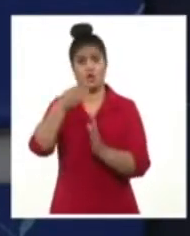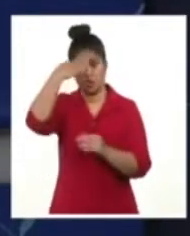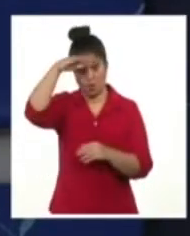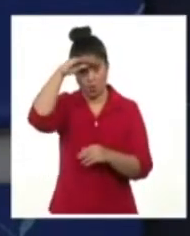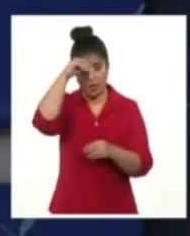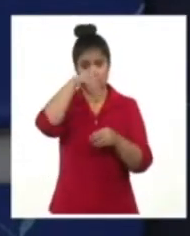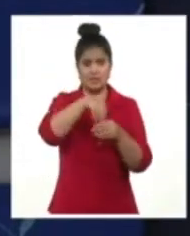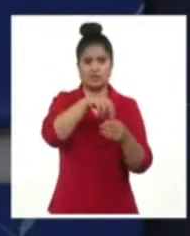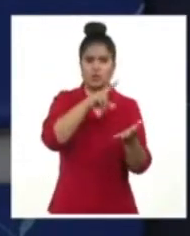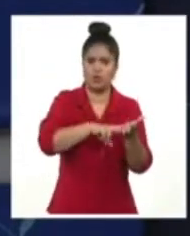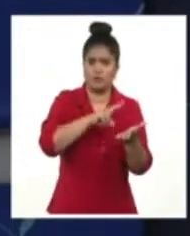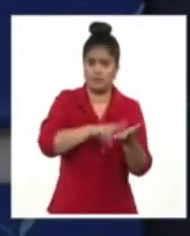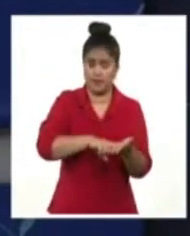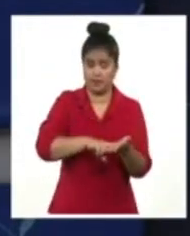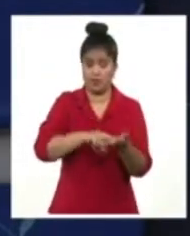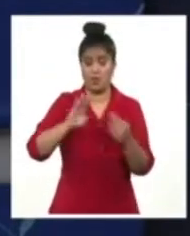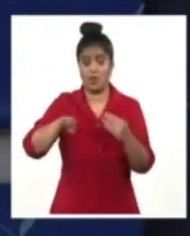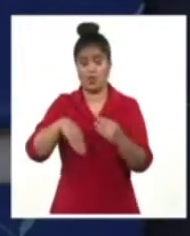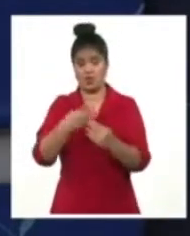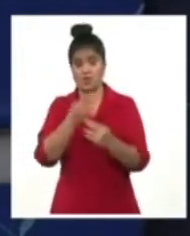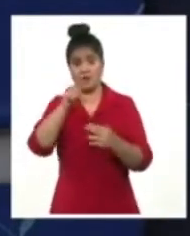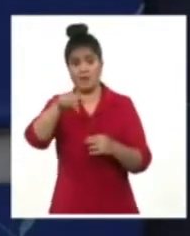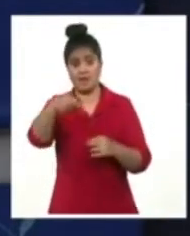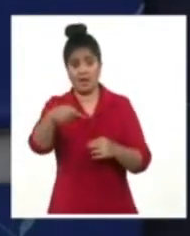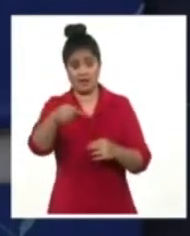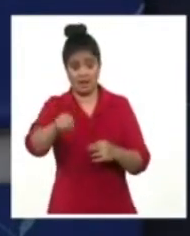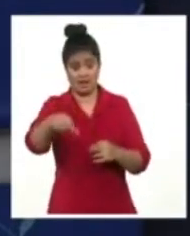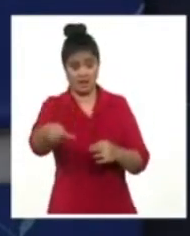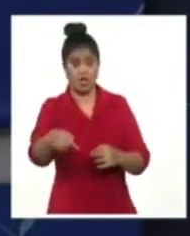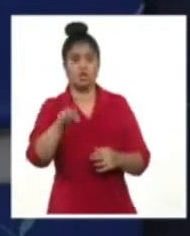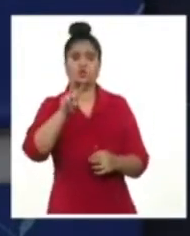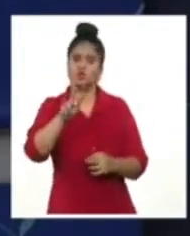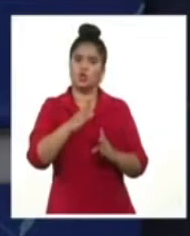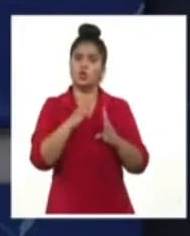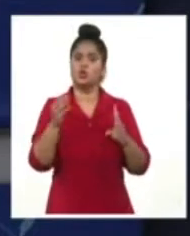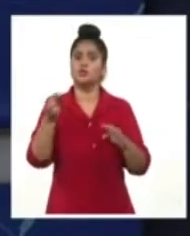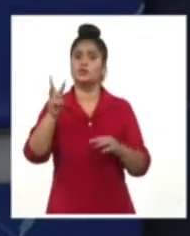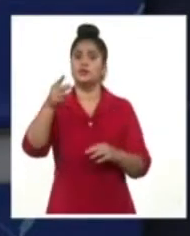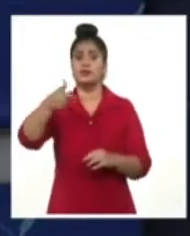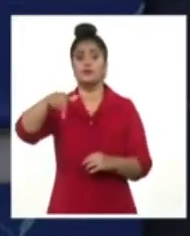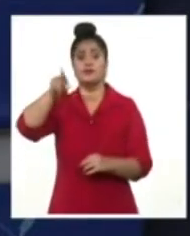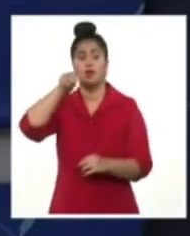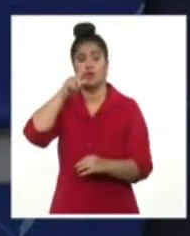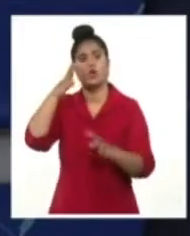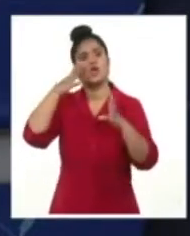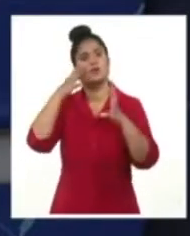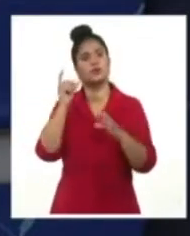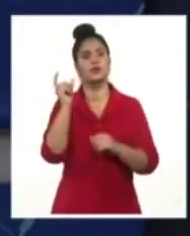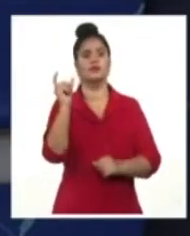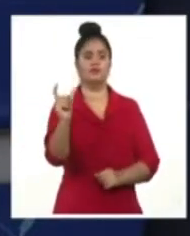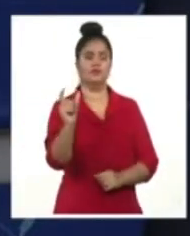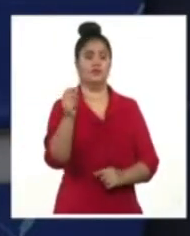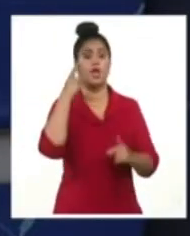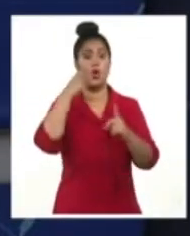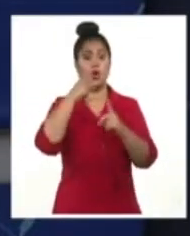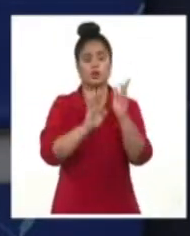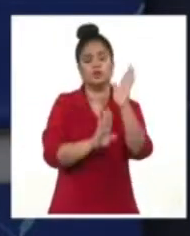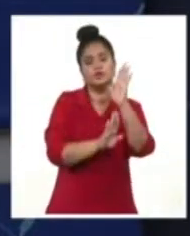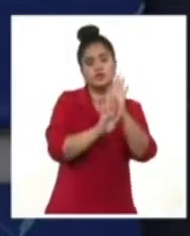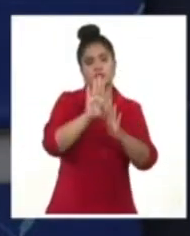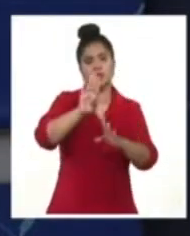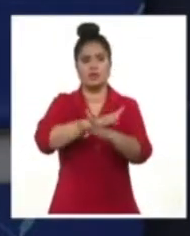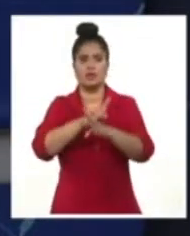celebrarse los días 2 y 3 de junio, lo cual entraña un reconocimiento a las políticas públicas en pos del progreso sustentable e